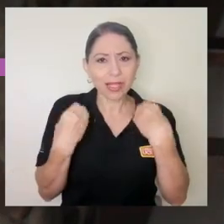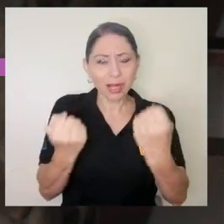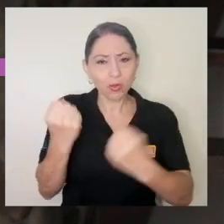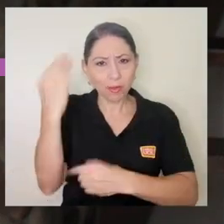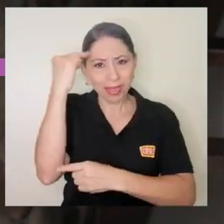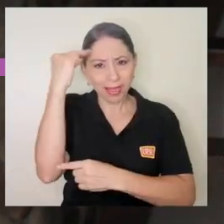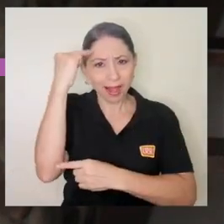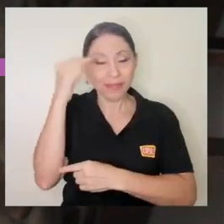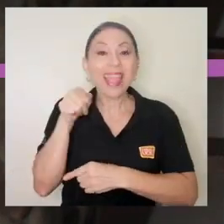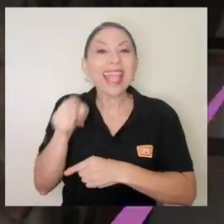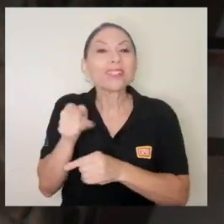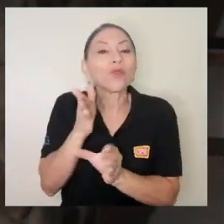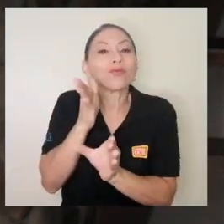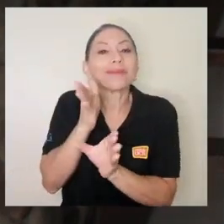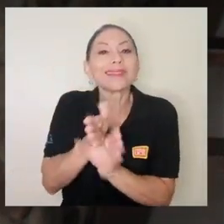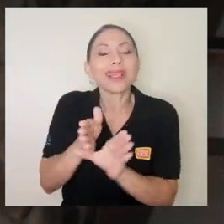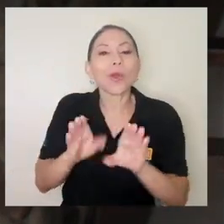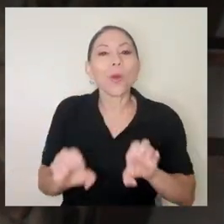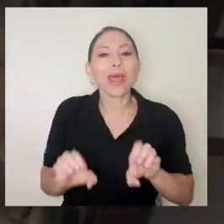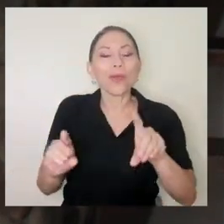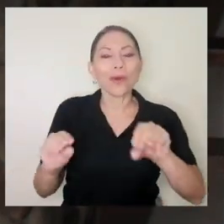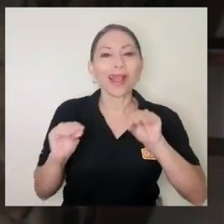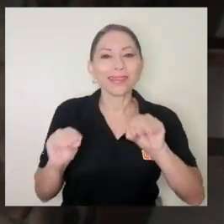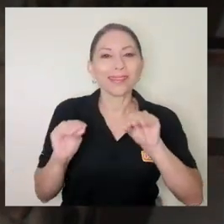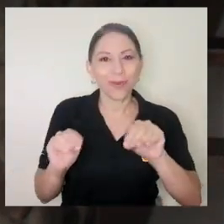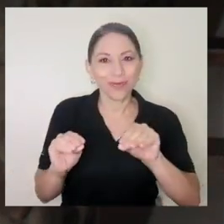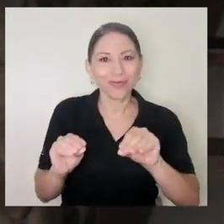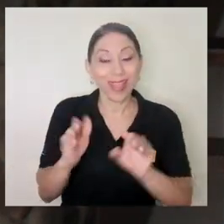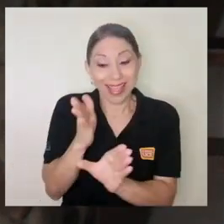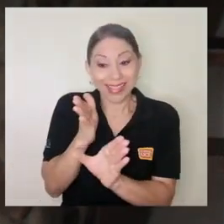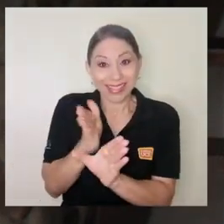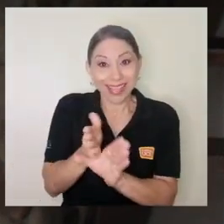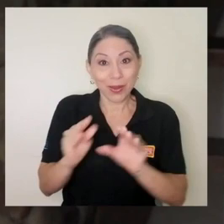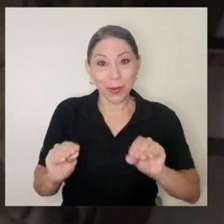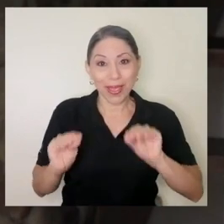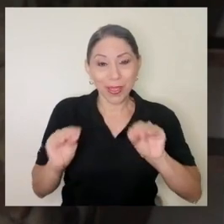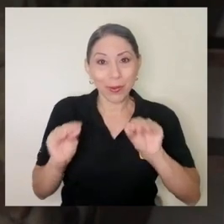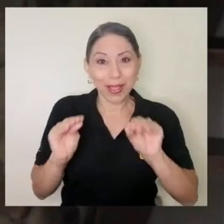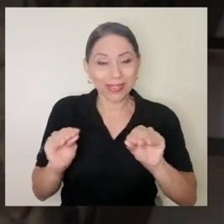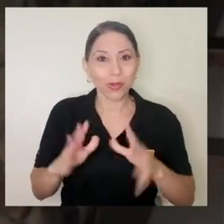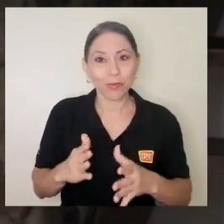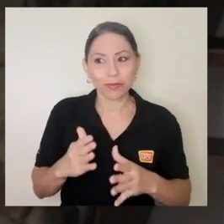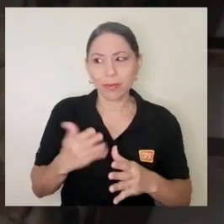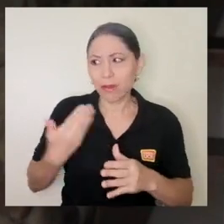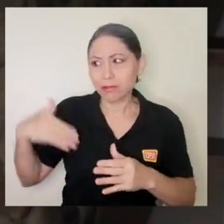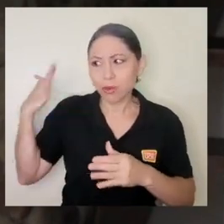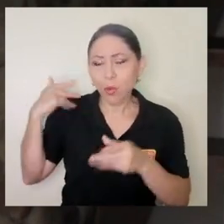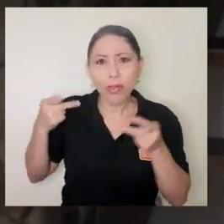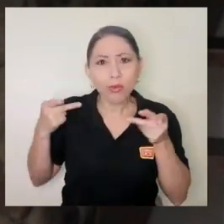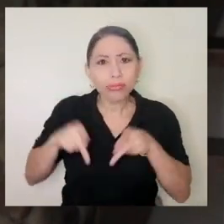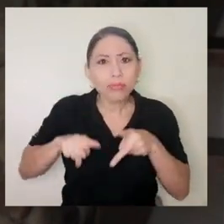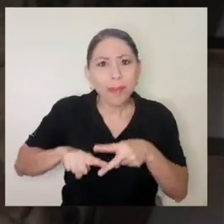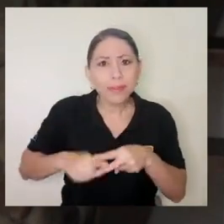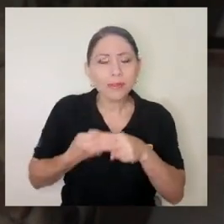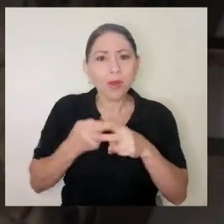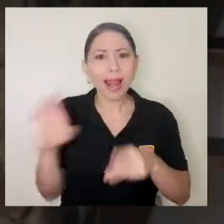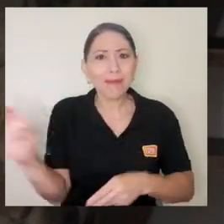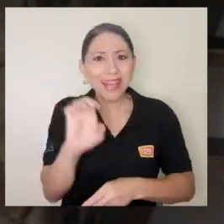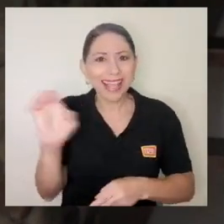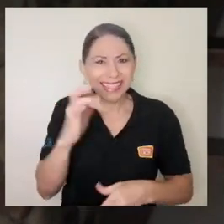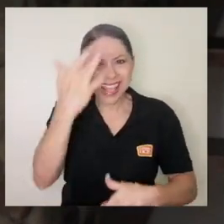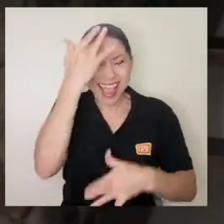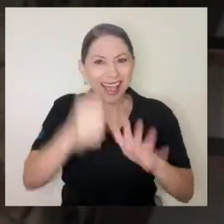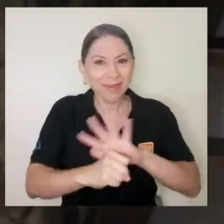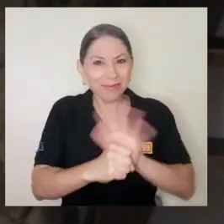la psicoeducación entonces desde la lógica de la psicoeducación inmediatamente apenas surgió la emergencia de hecho las medidas